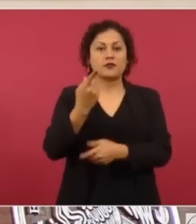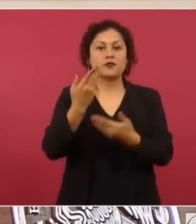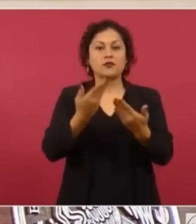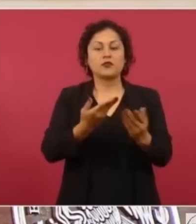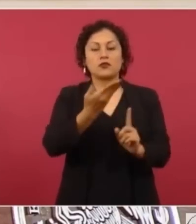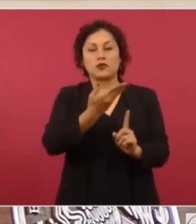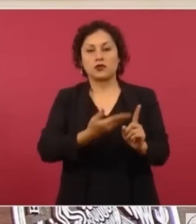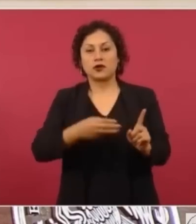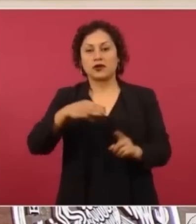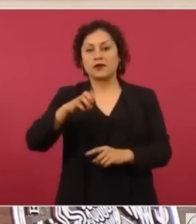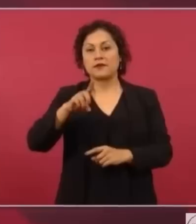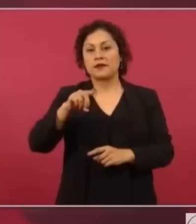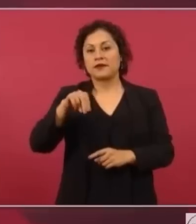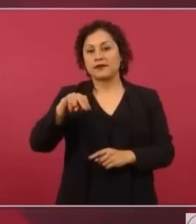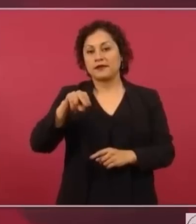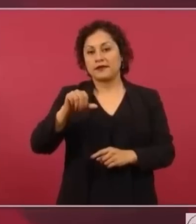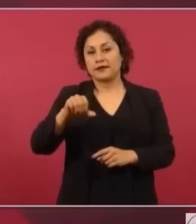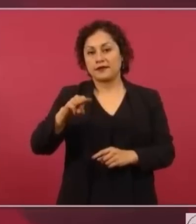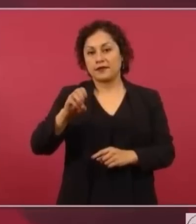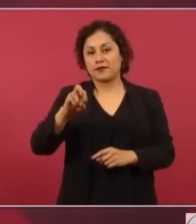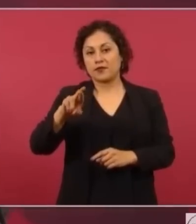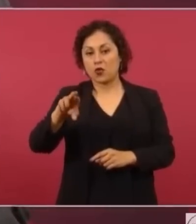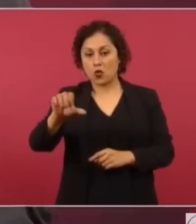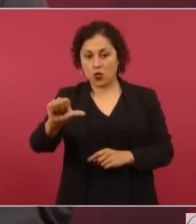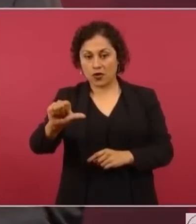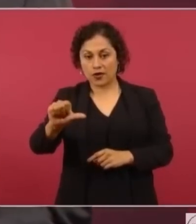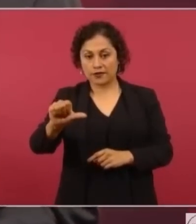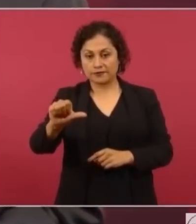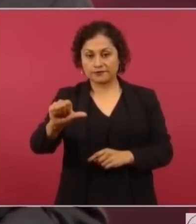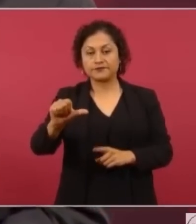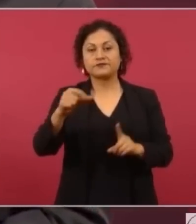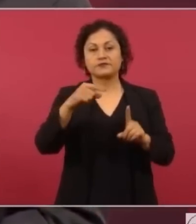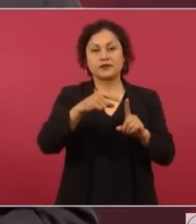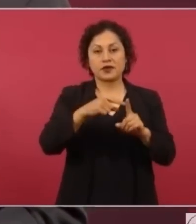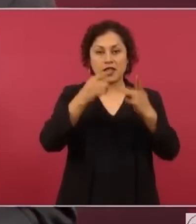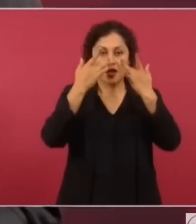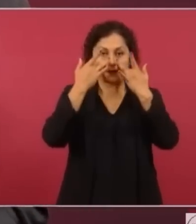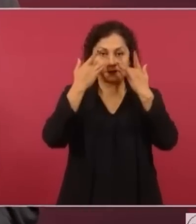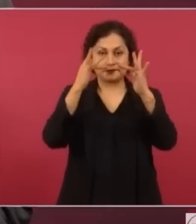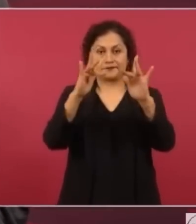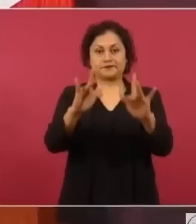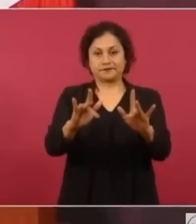había decidido renunciar